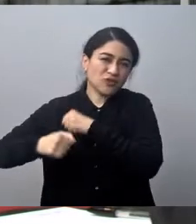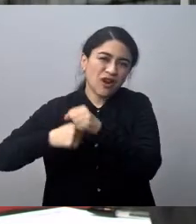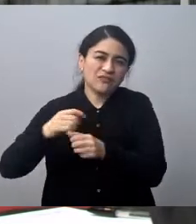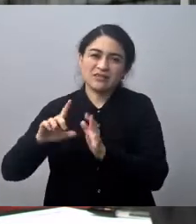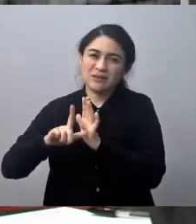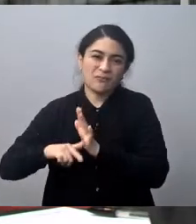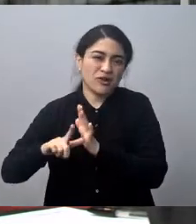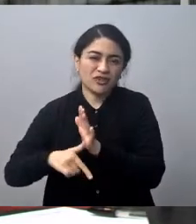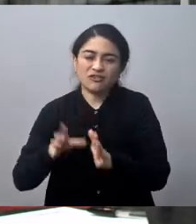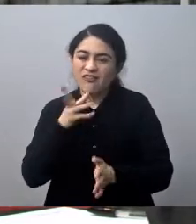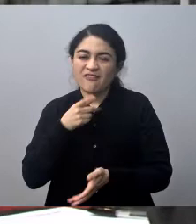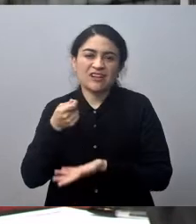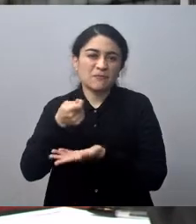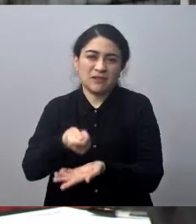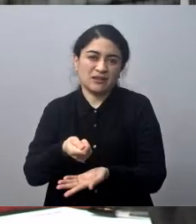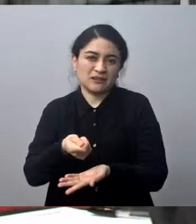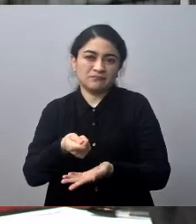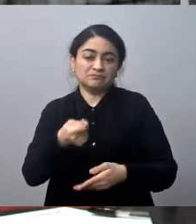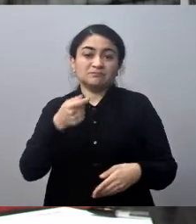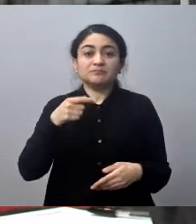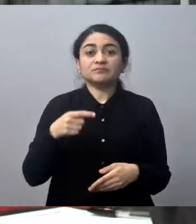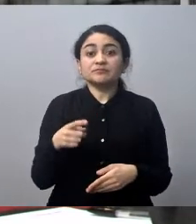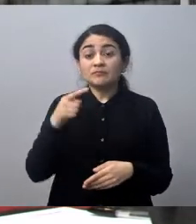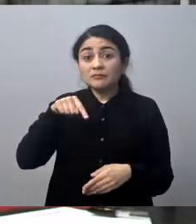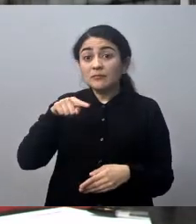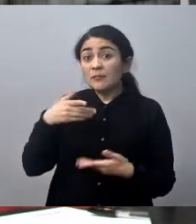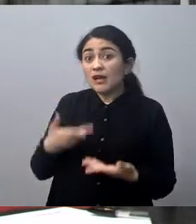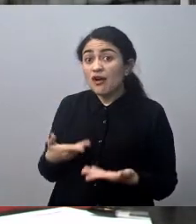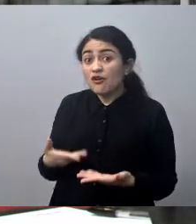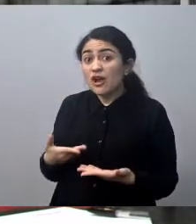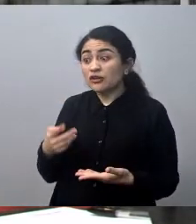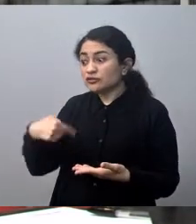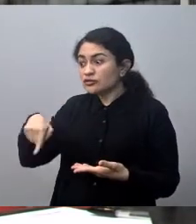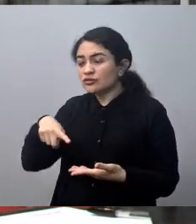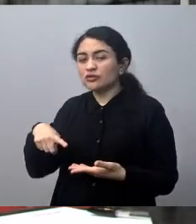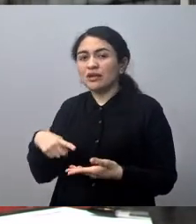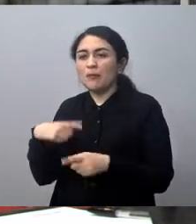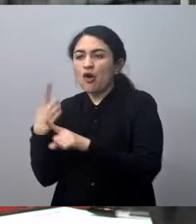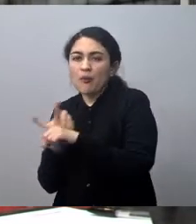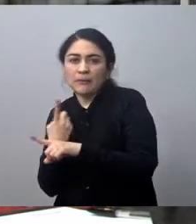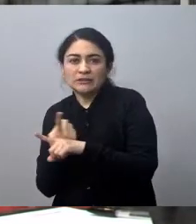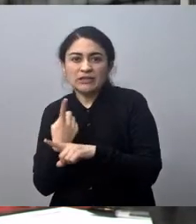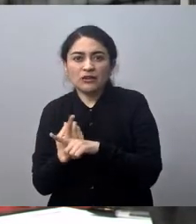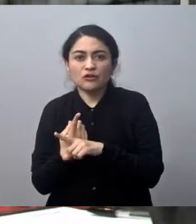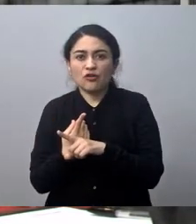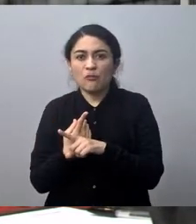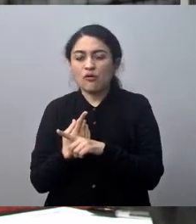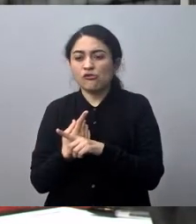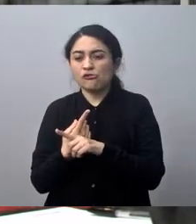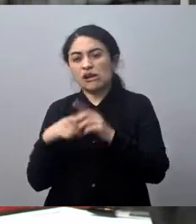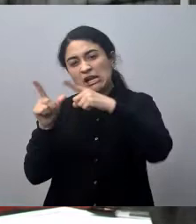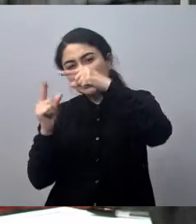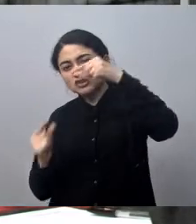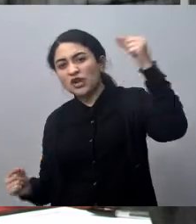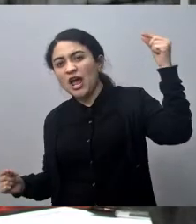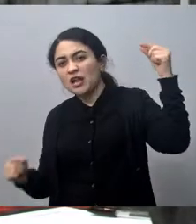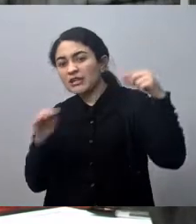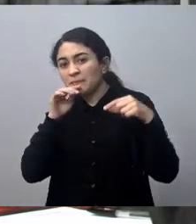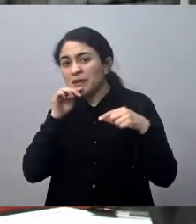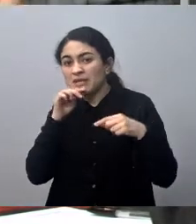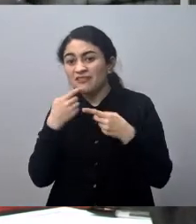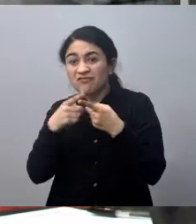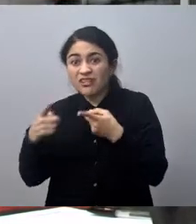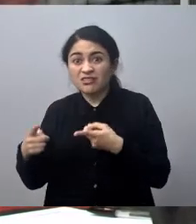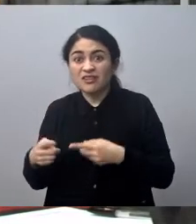eso y esperamos que hoy día en las conversaciones que tenemos a nivel nacional como municipalidades que lo hemos